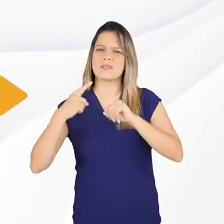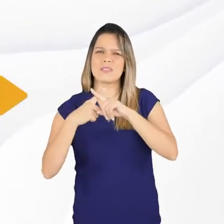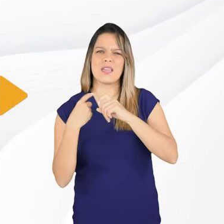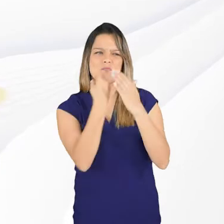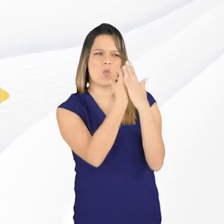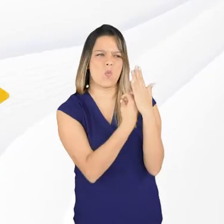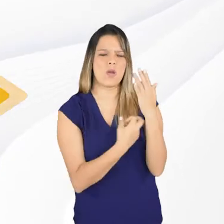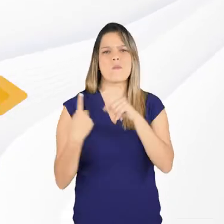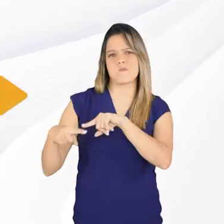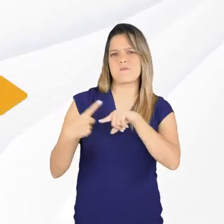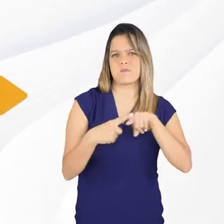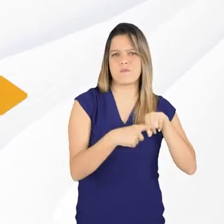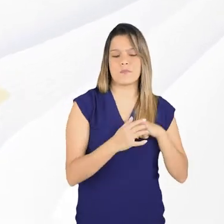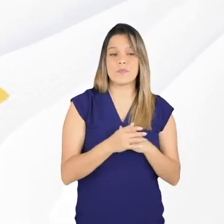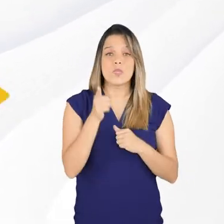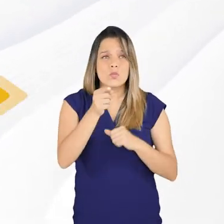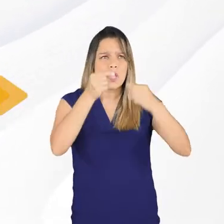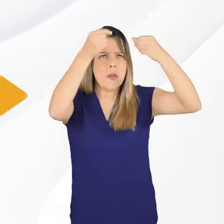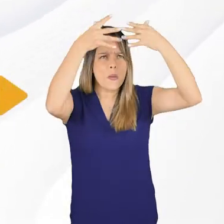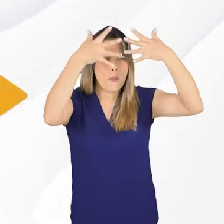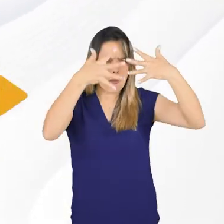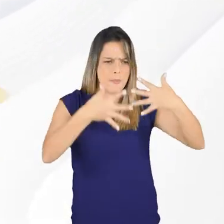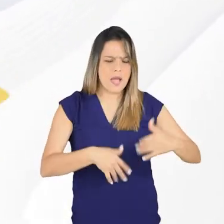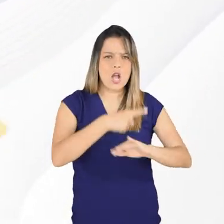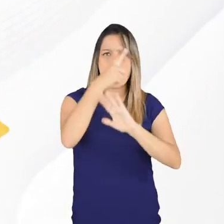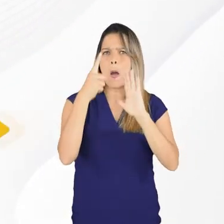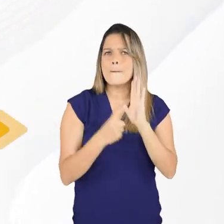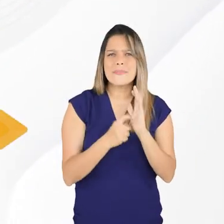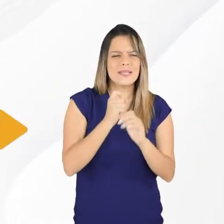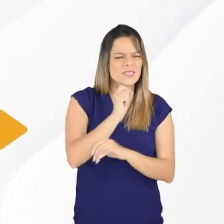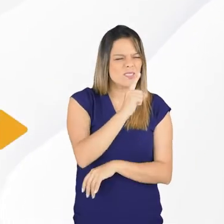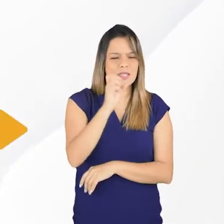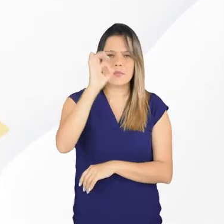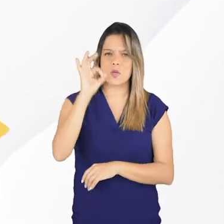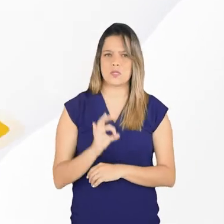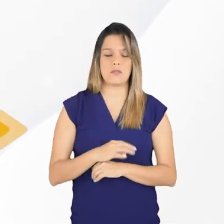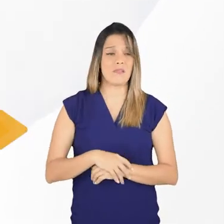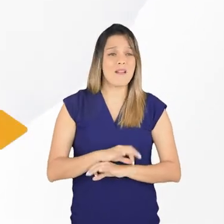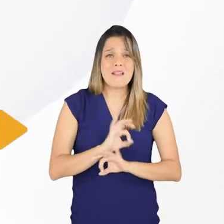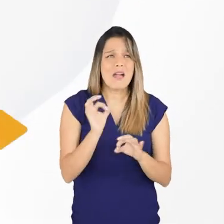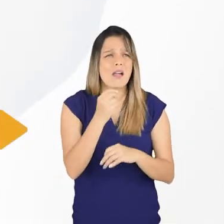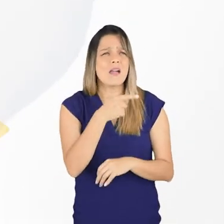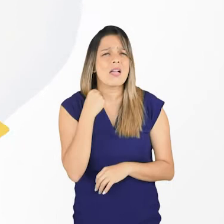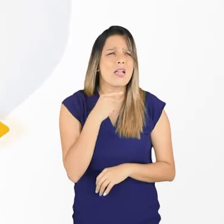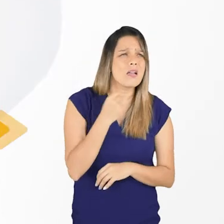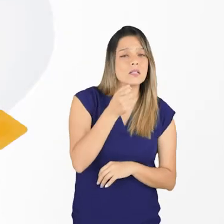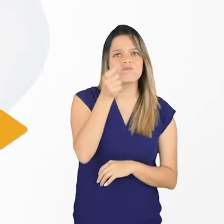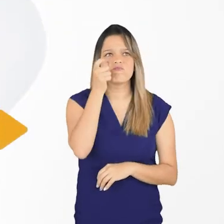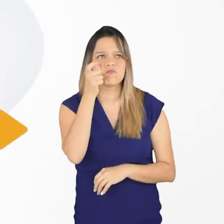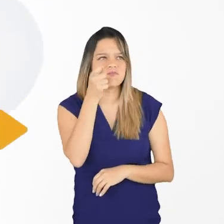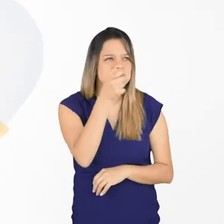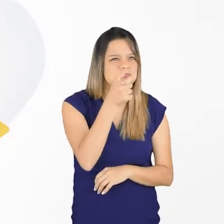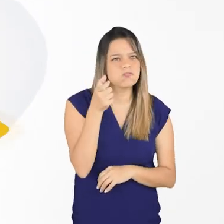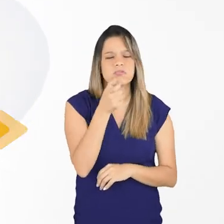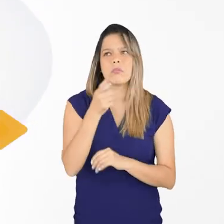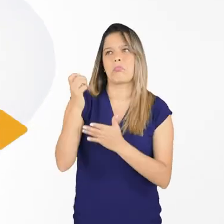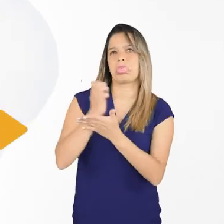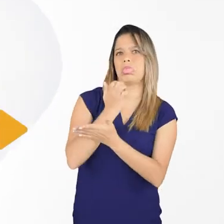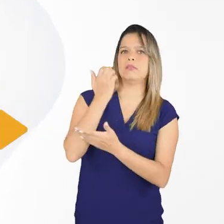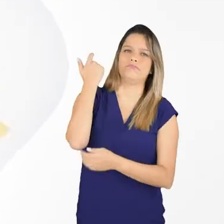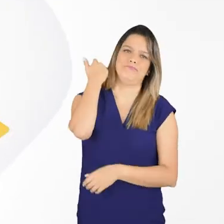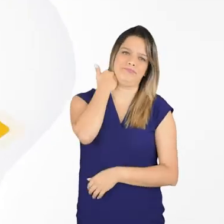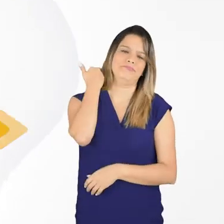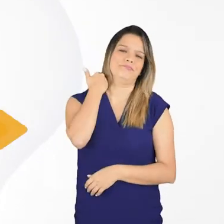agregando los idiomas y habilidades que domina. Le recomendamos diligenciar al 100% la hoja de vida. De lo